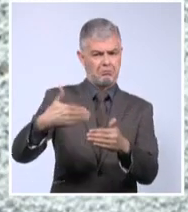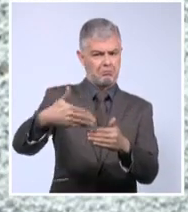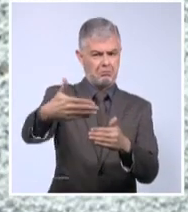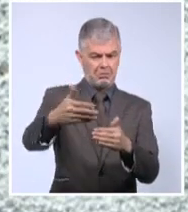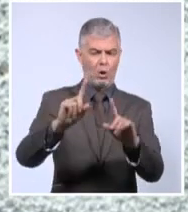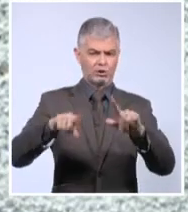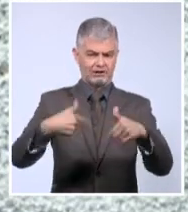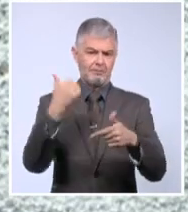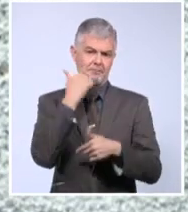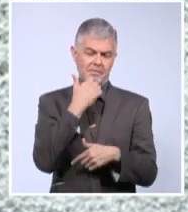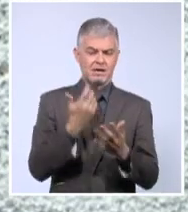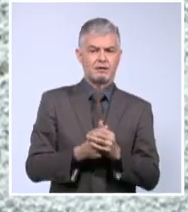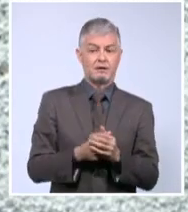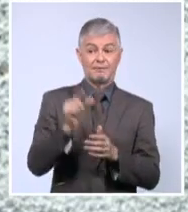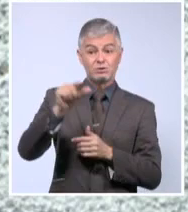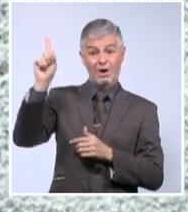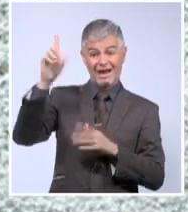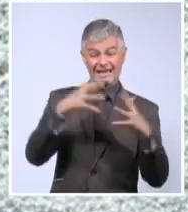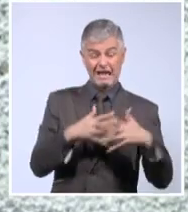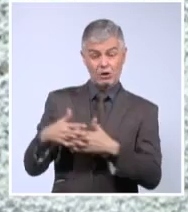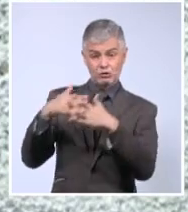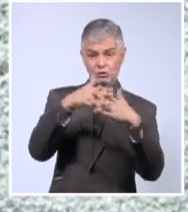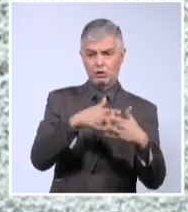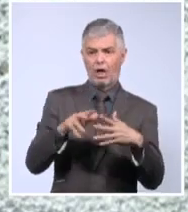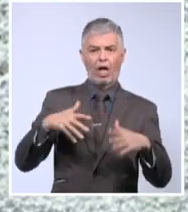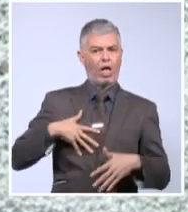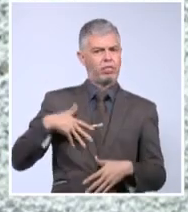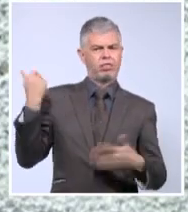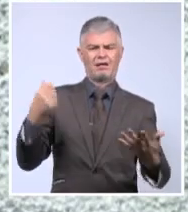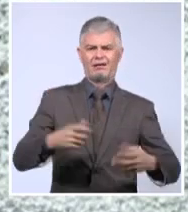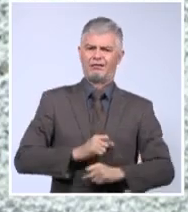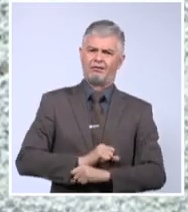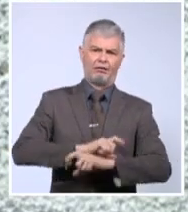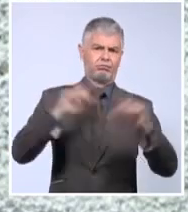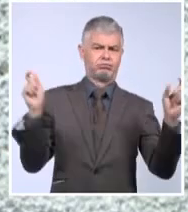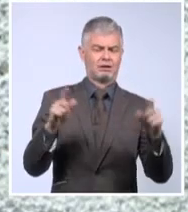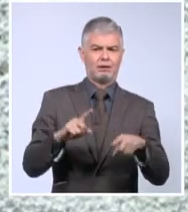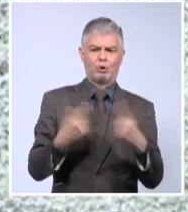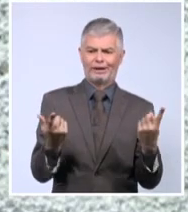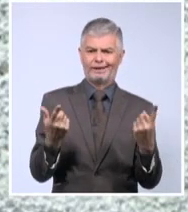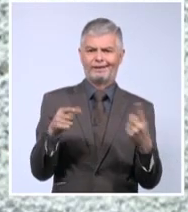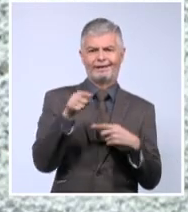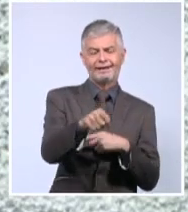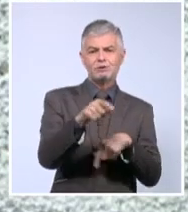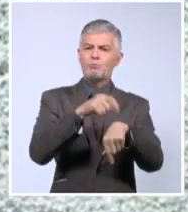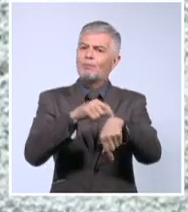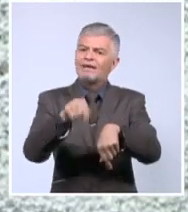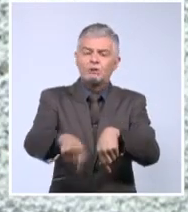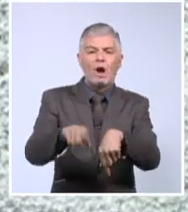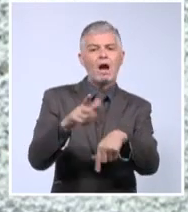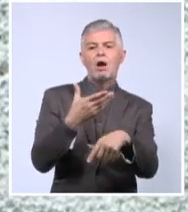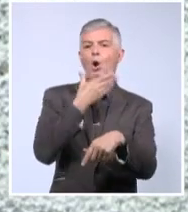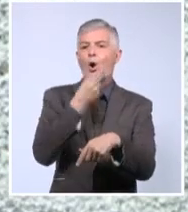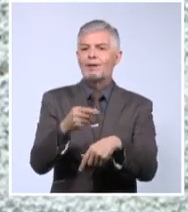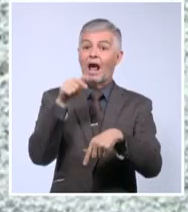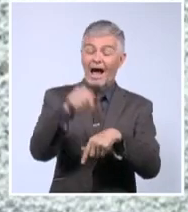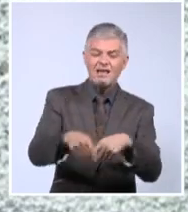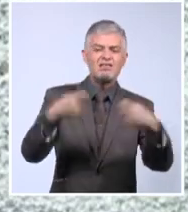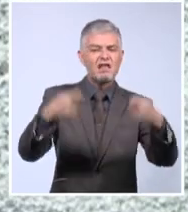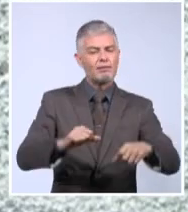La gente de Estados Unidos automáticamente se insultan, como que pensaron que ese era el momento de los jóvenes de un estallido.